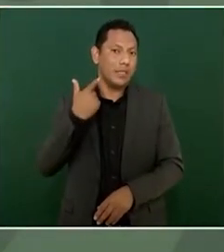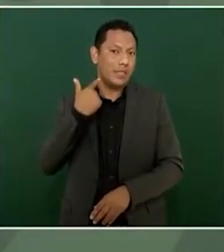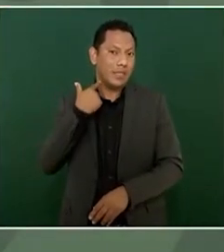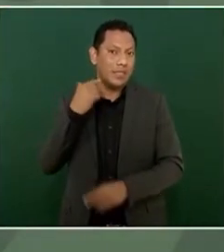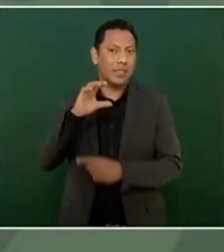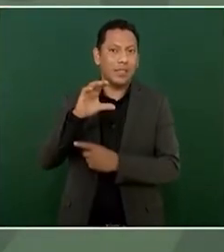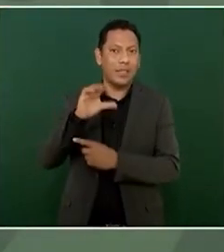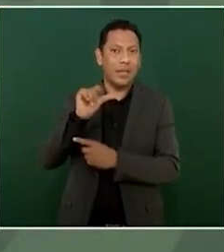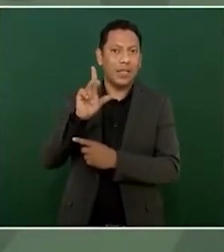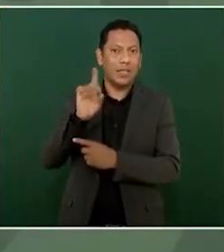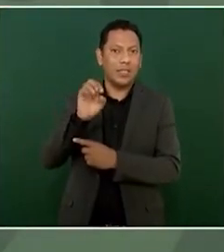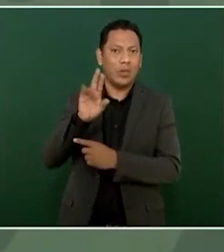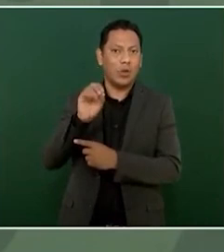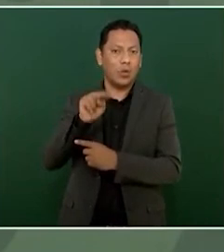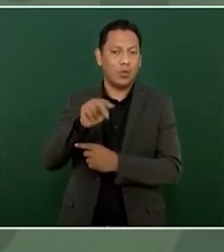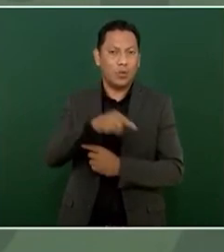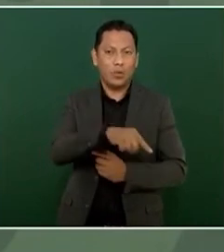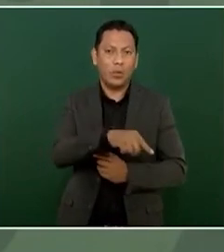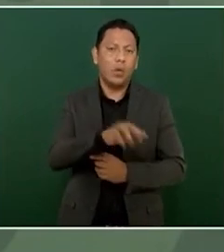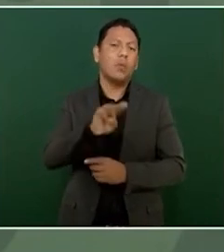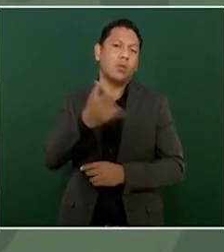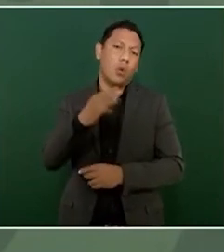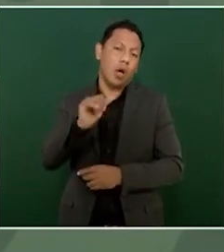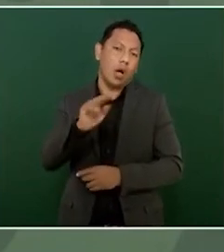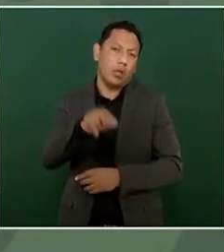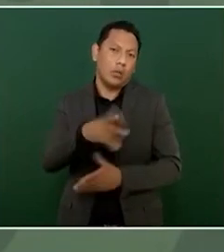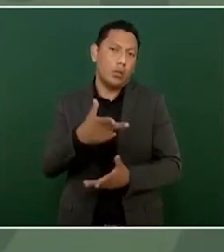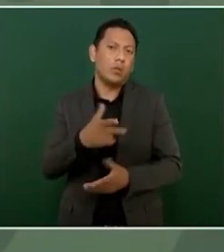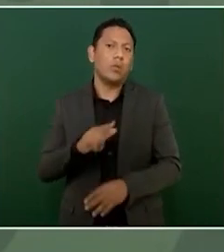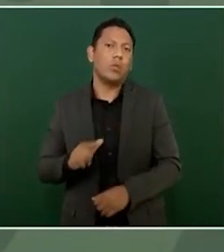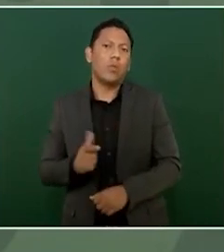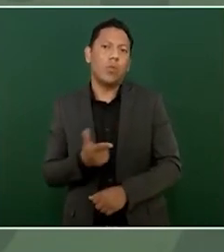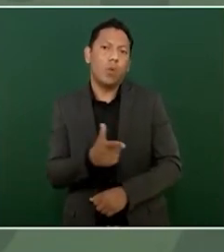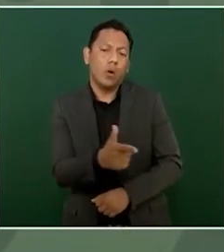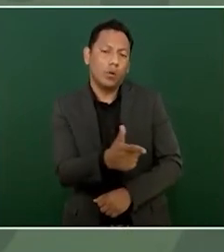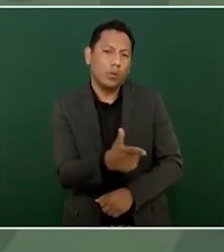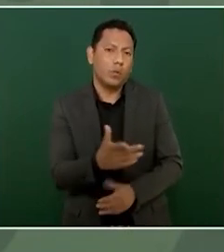de Michoacán, en Guanajuato.